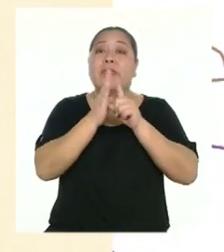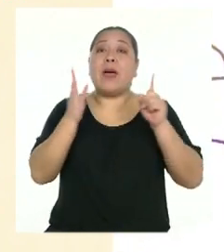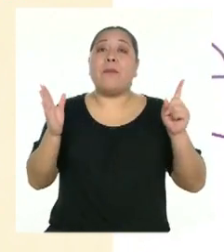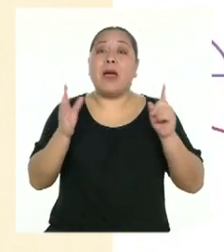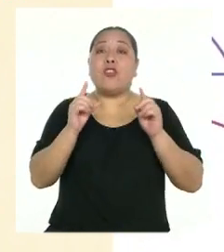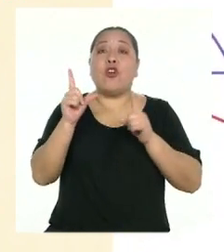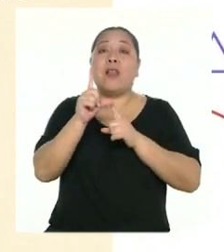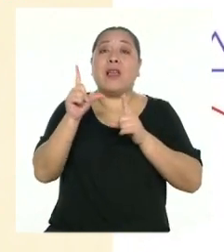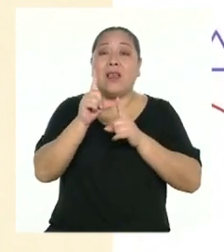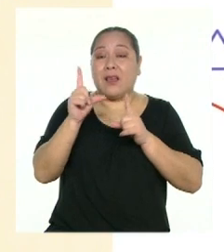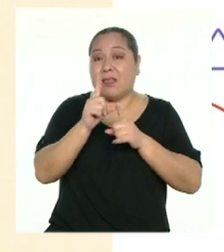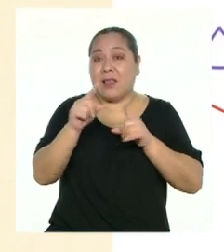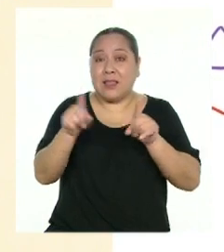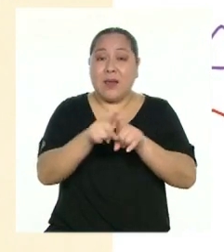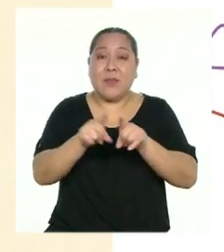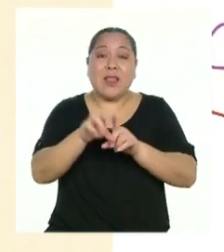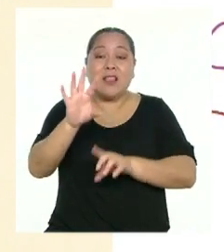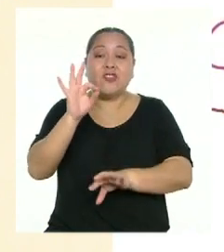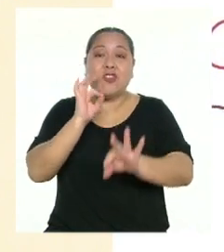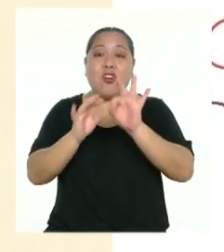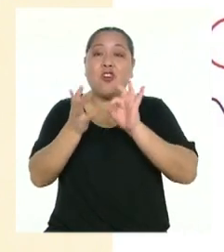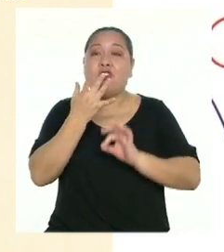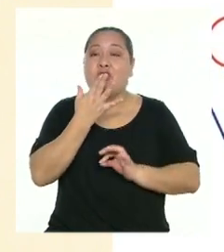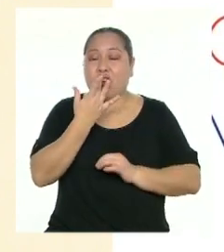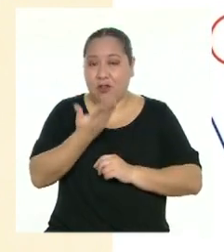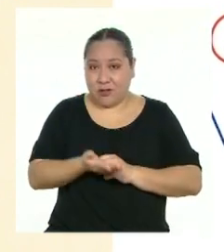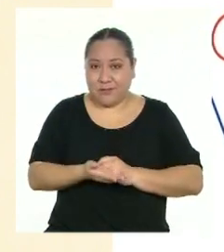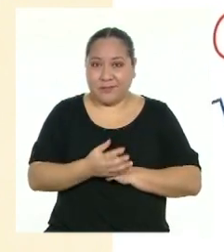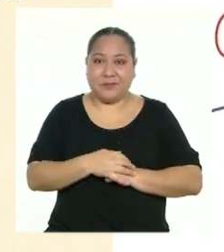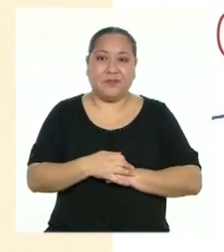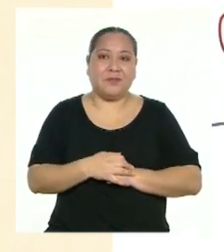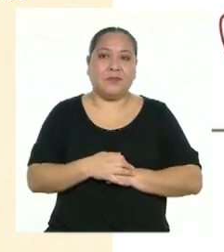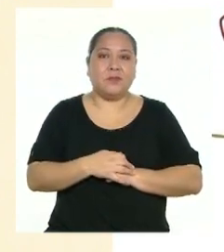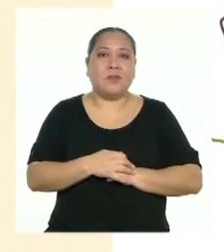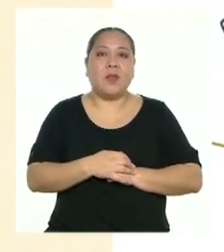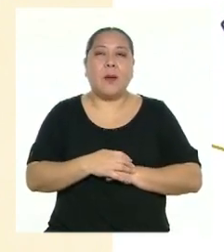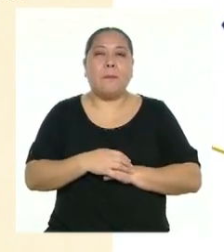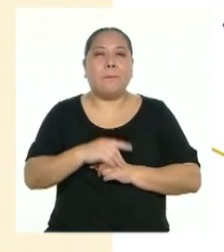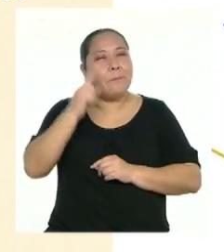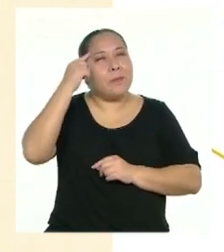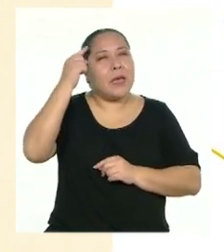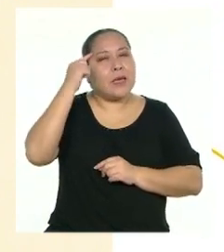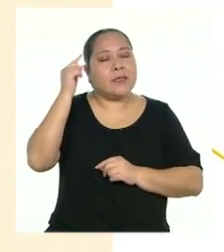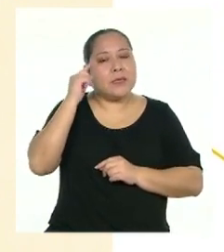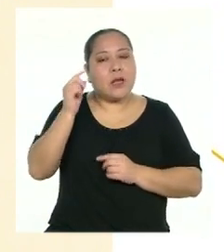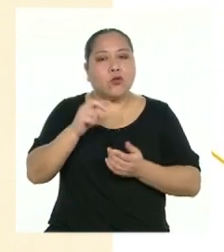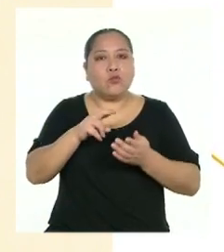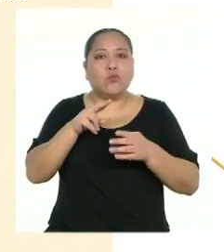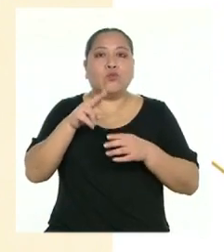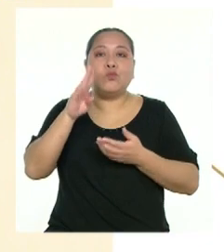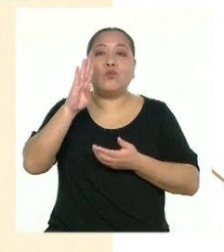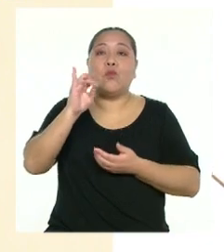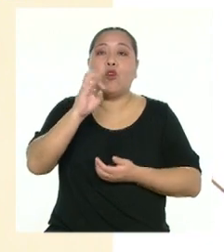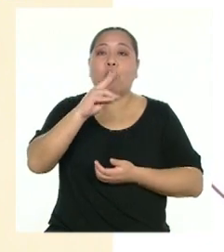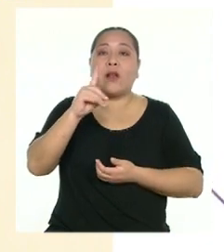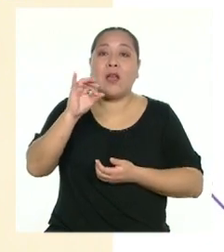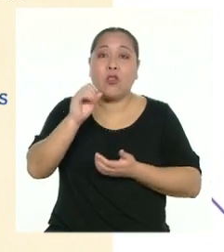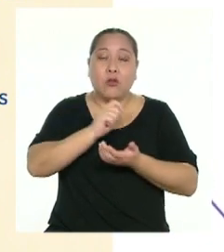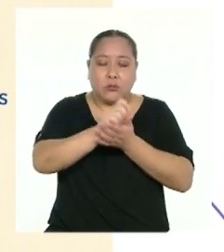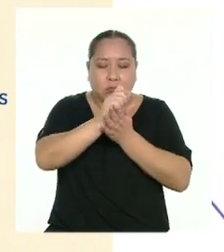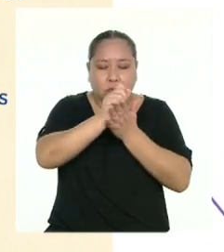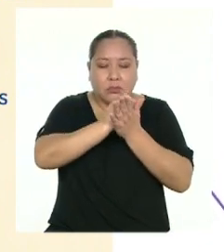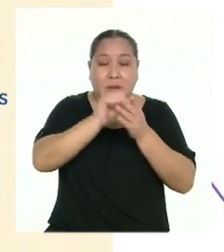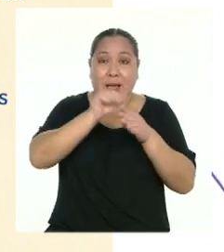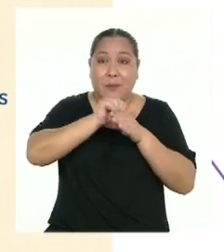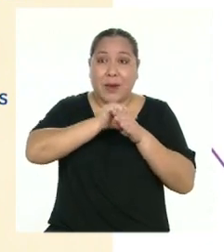y escoge los colores. Realiza un borrador con las noticias y compártelo para